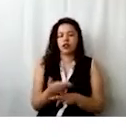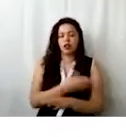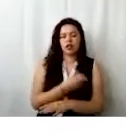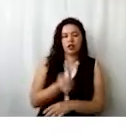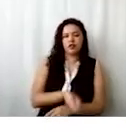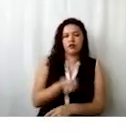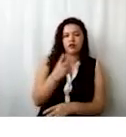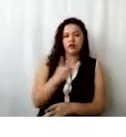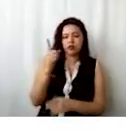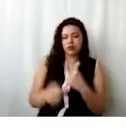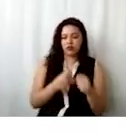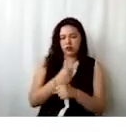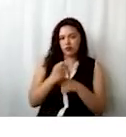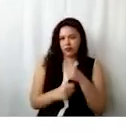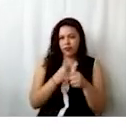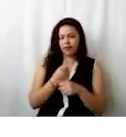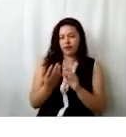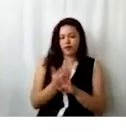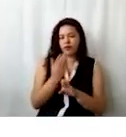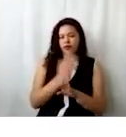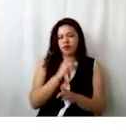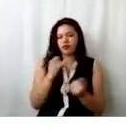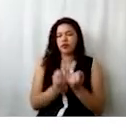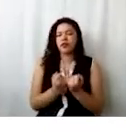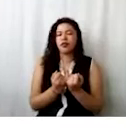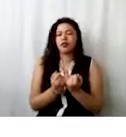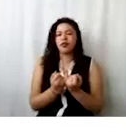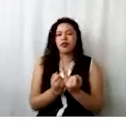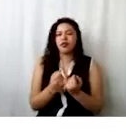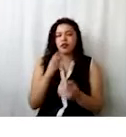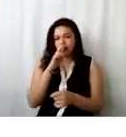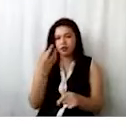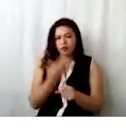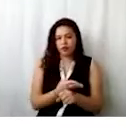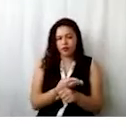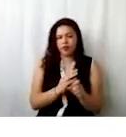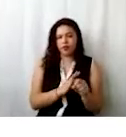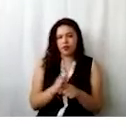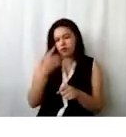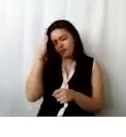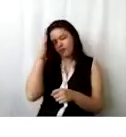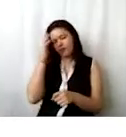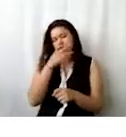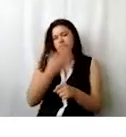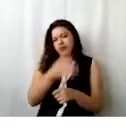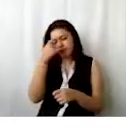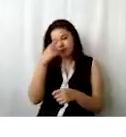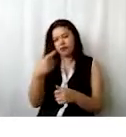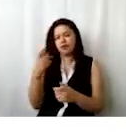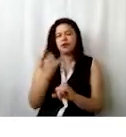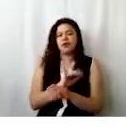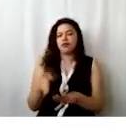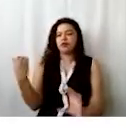año, ajá, y así también se especifican algunas responsabilidades de patronato para hacer la entrega de esta información.